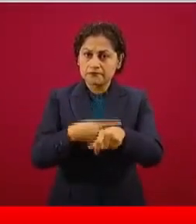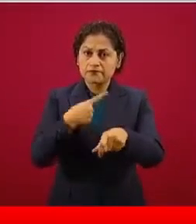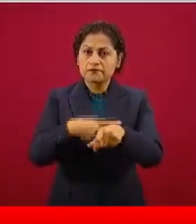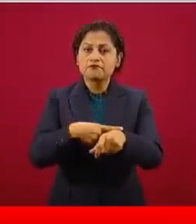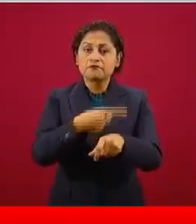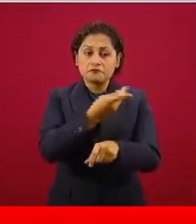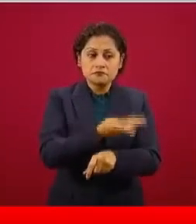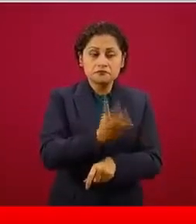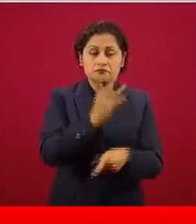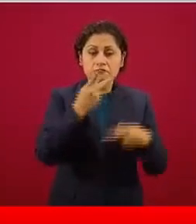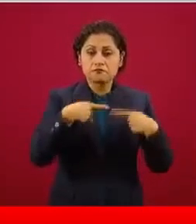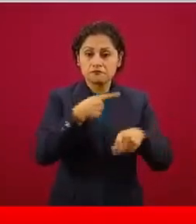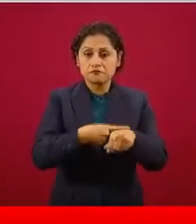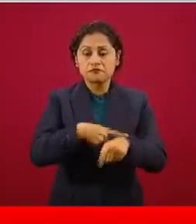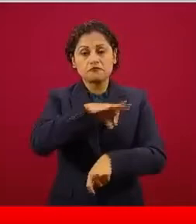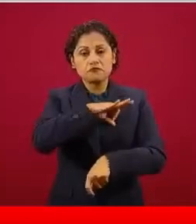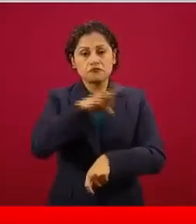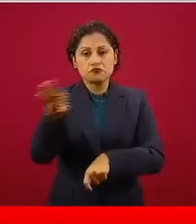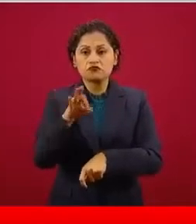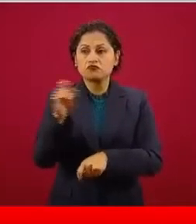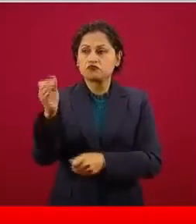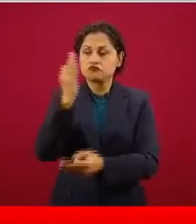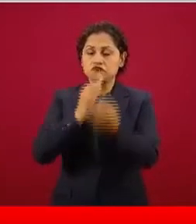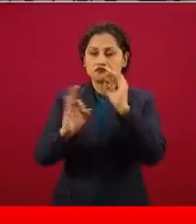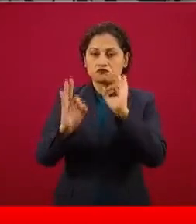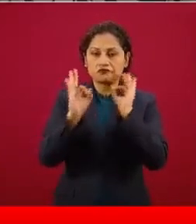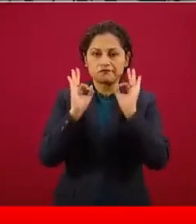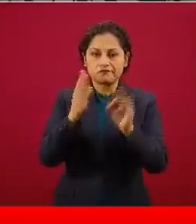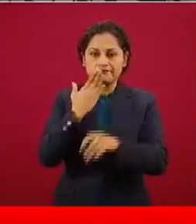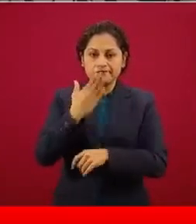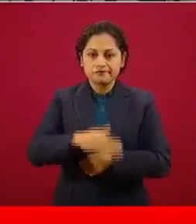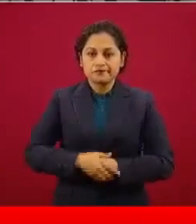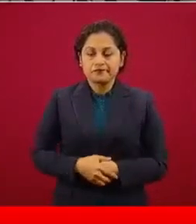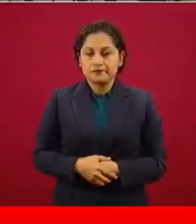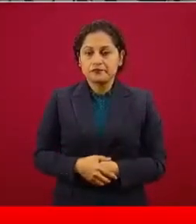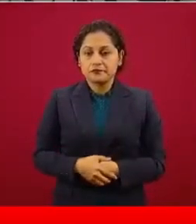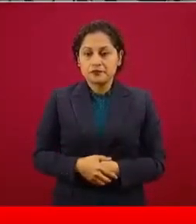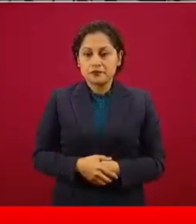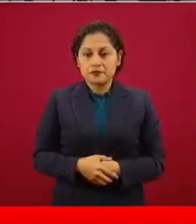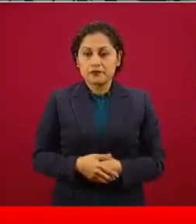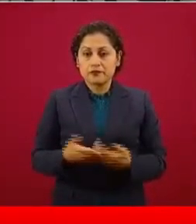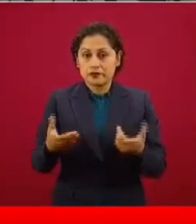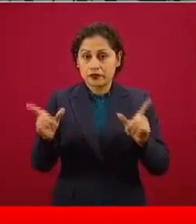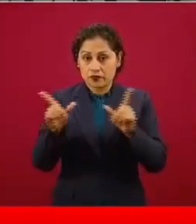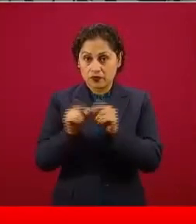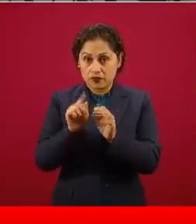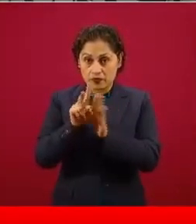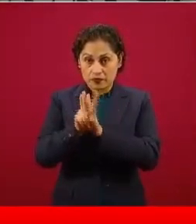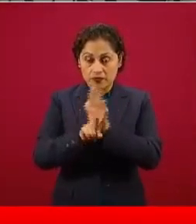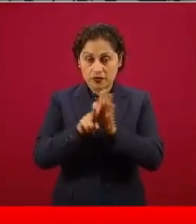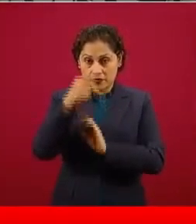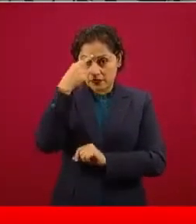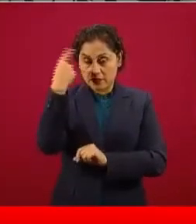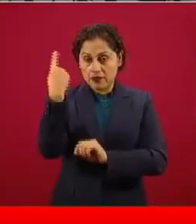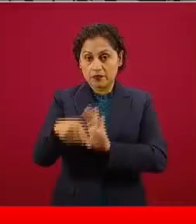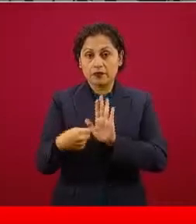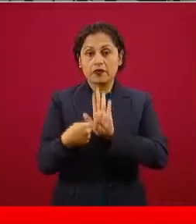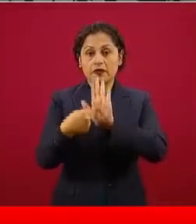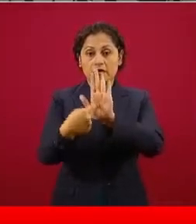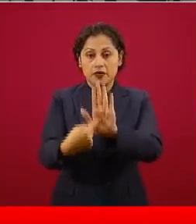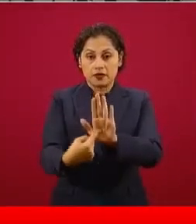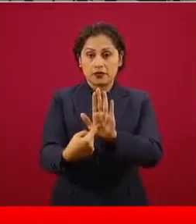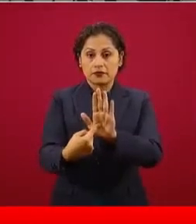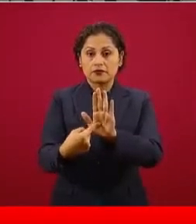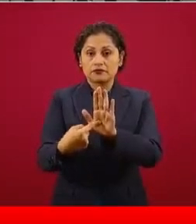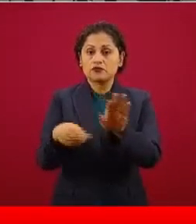de calidad y efectiva de esta patología. Tenemos un pequeño video que ilustra el proceso de contratación y el